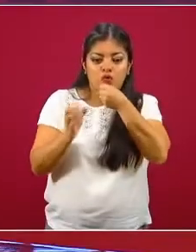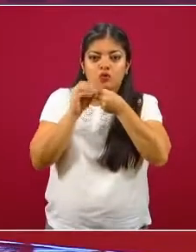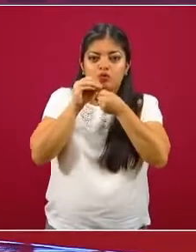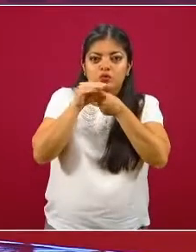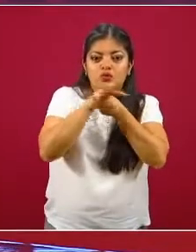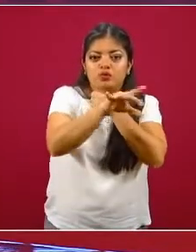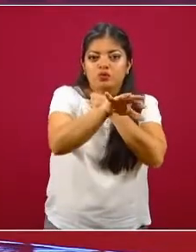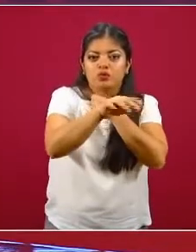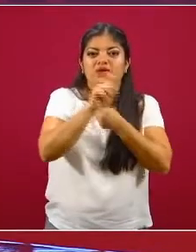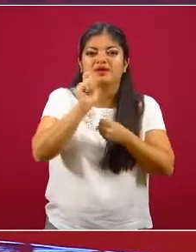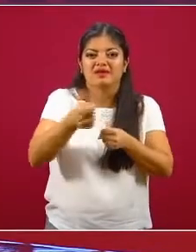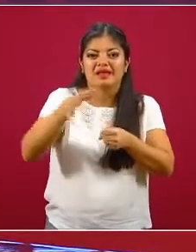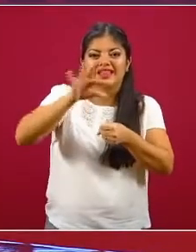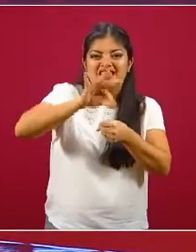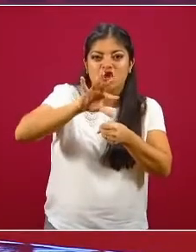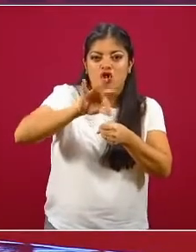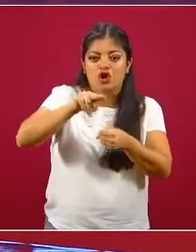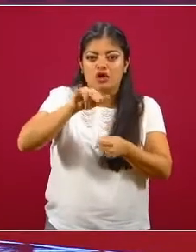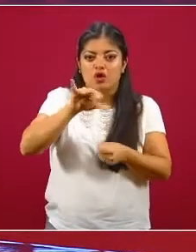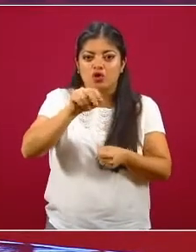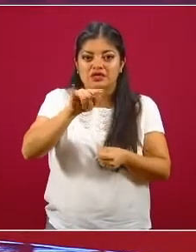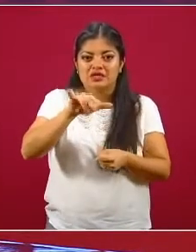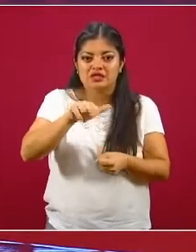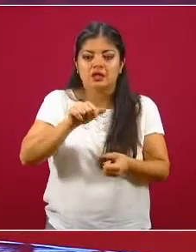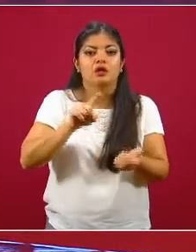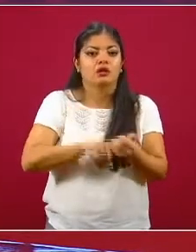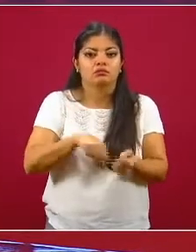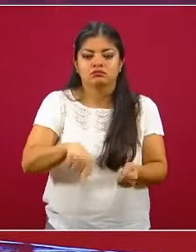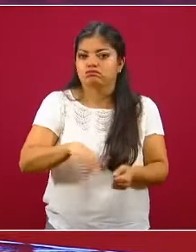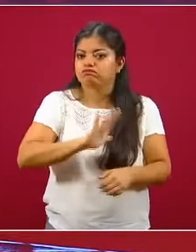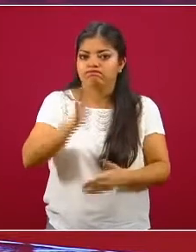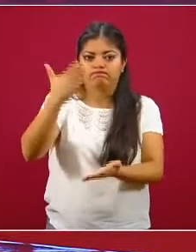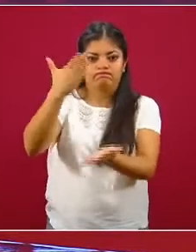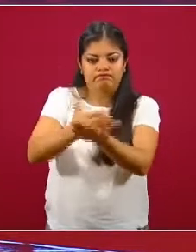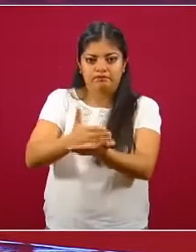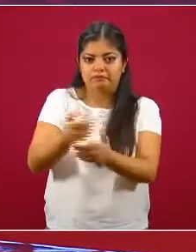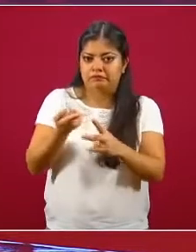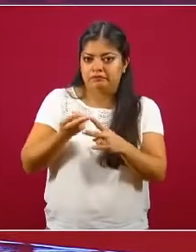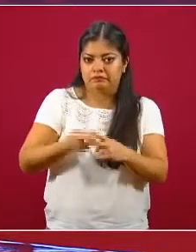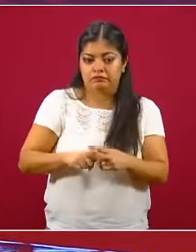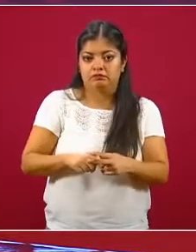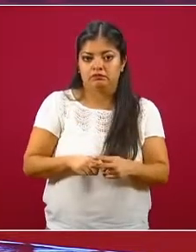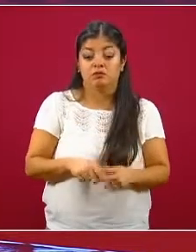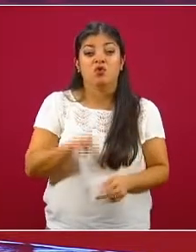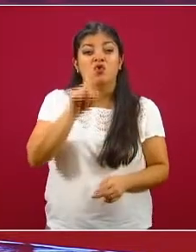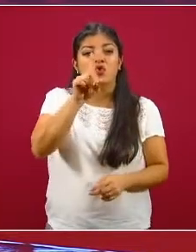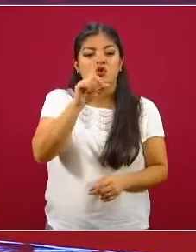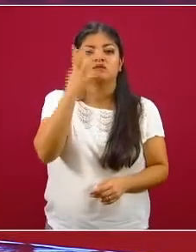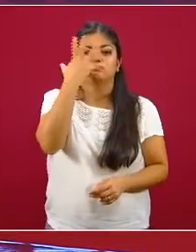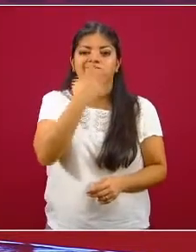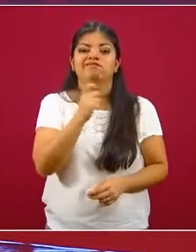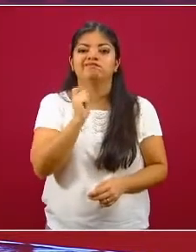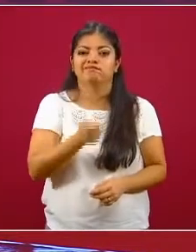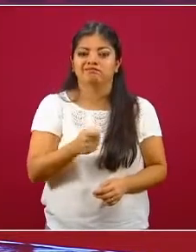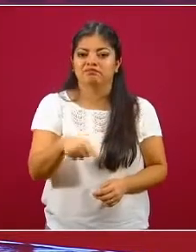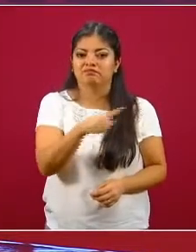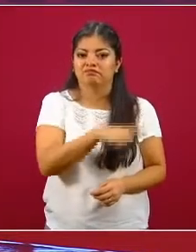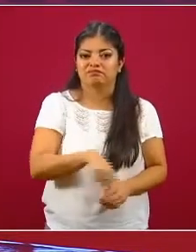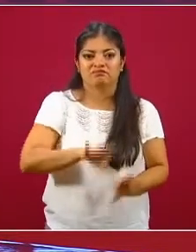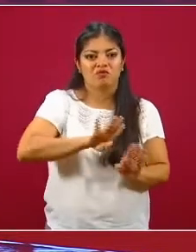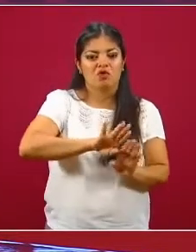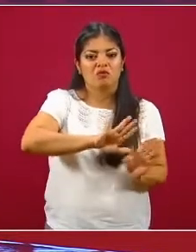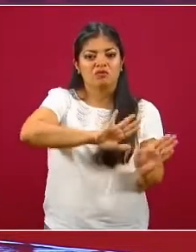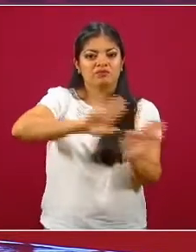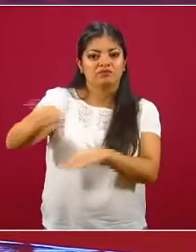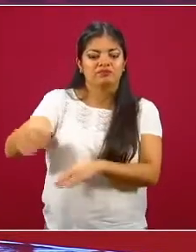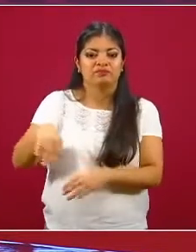sistemas similares sin nicotina y productos de tabaco calentado a principios de 2020. Los tristemente célebres vapeadores se